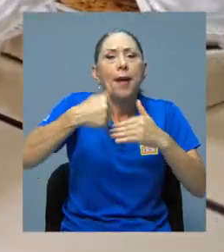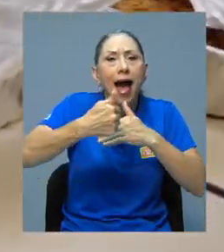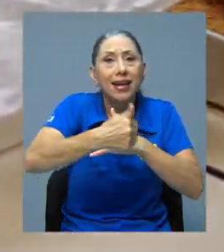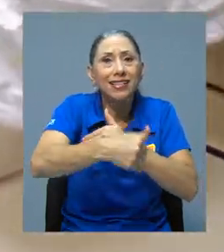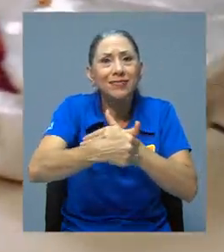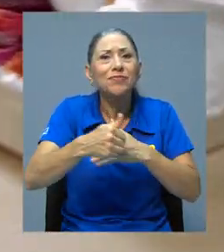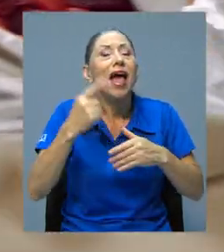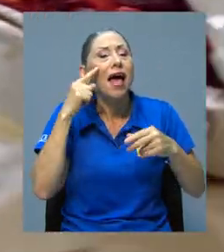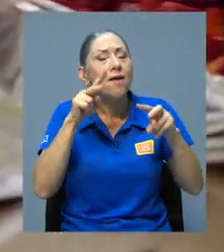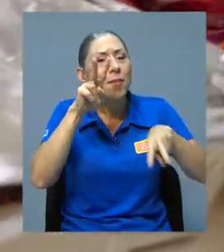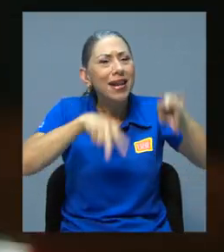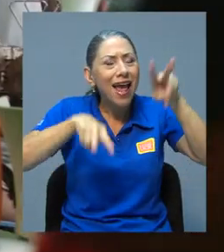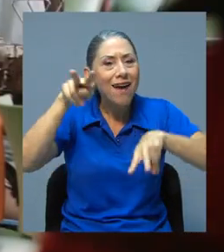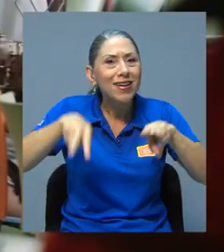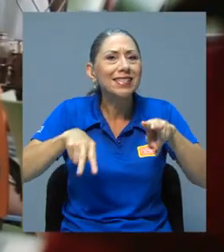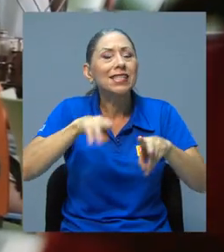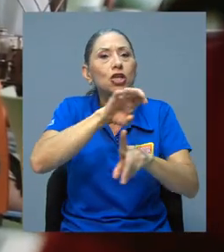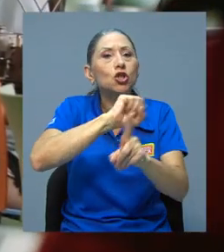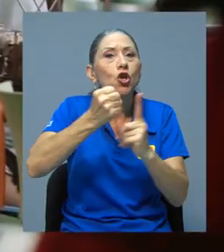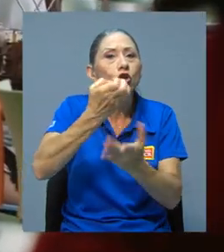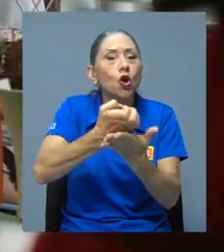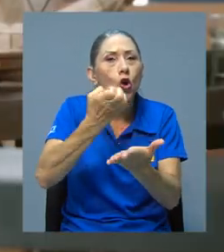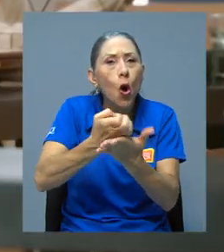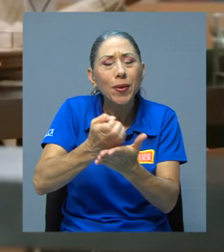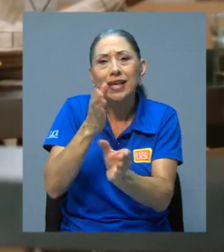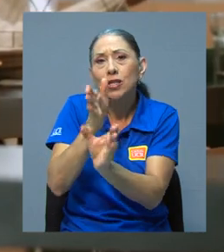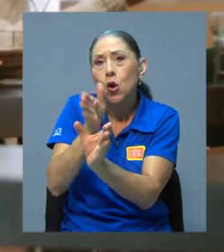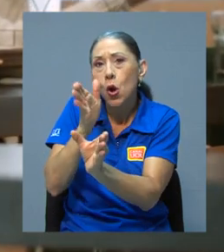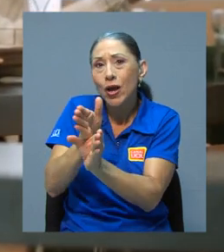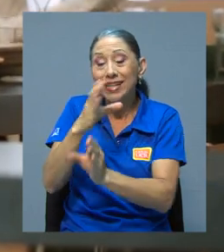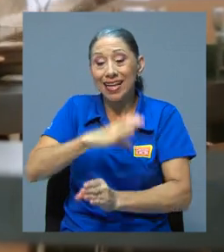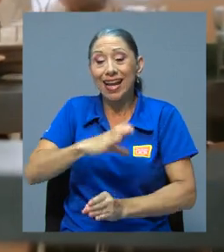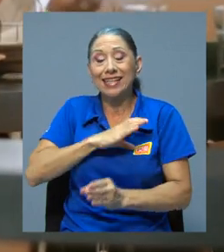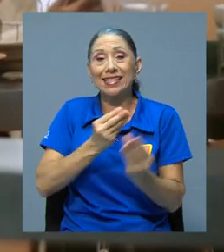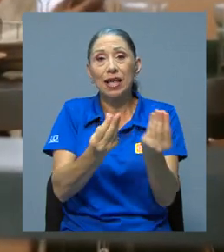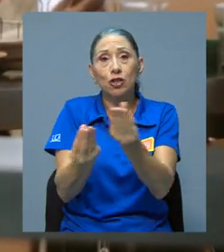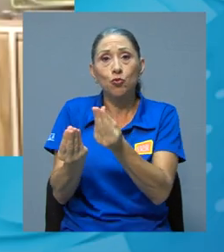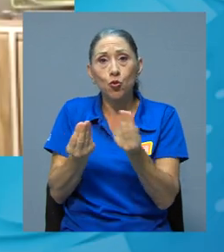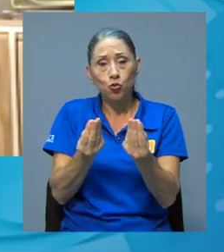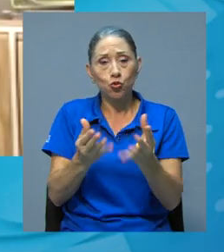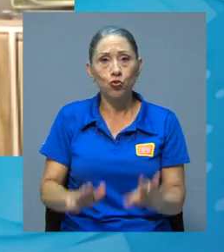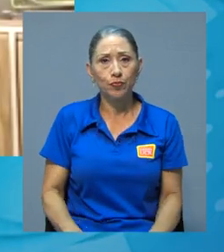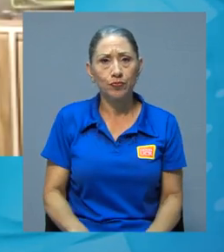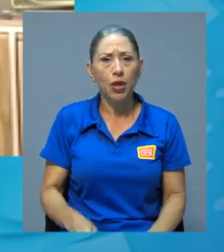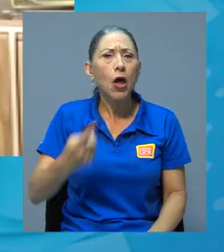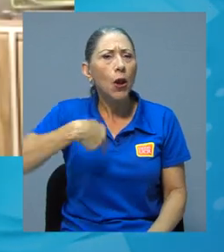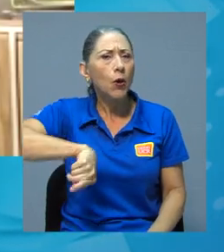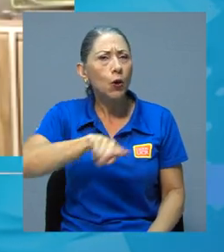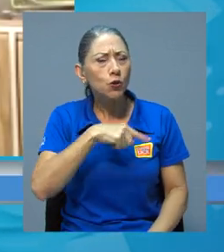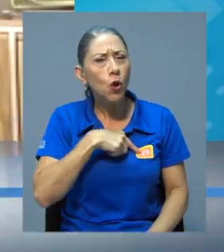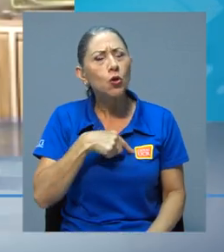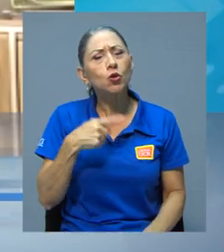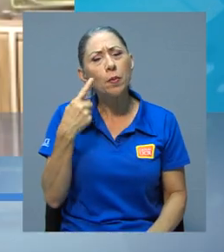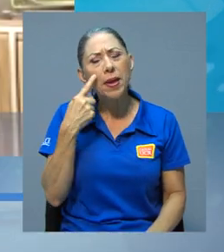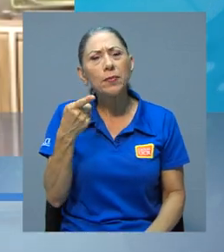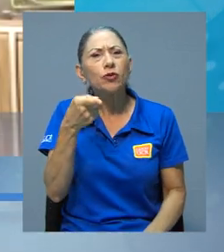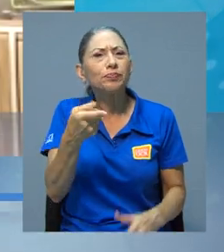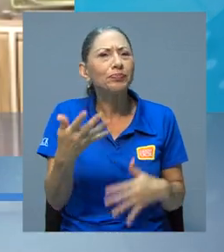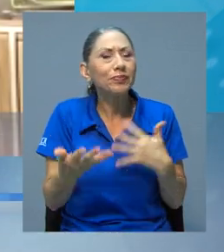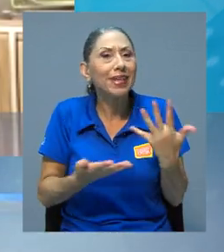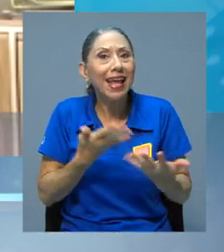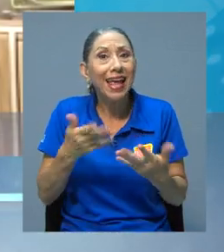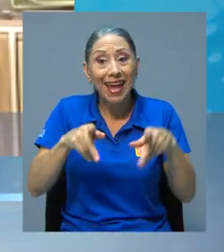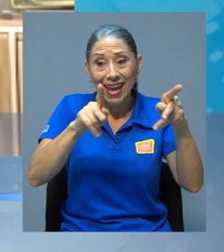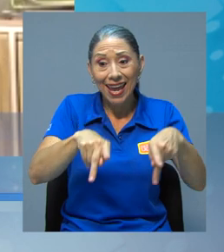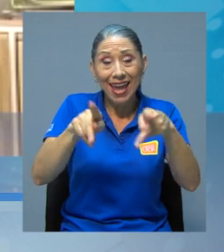socioeconómicas, psicológicas y características intrínsecas de los productos. Consideramos qué tanto influye